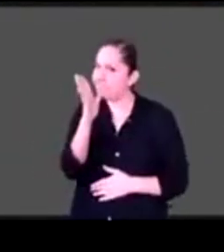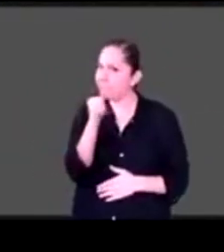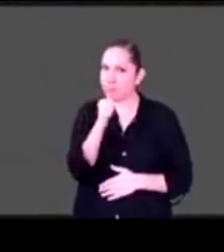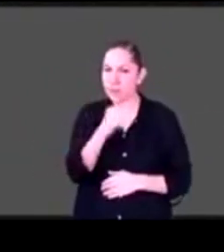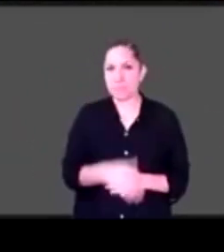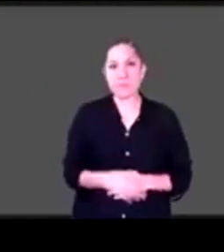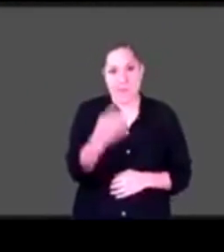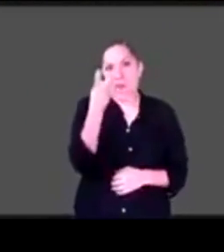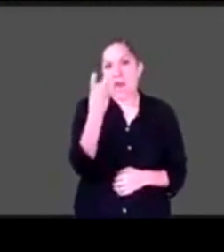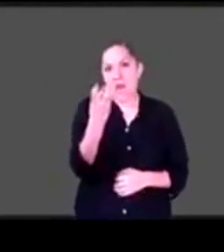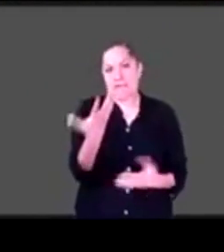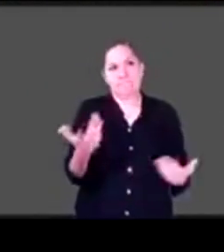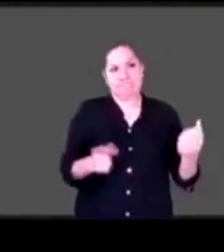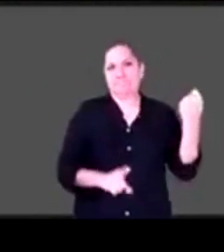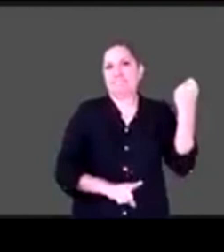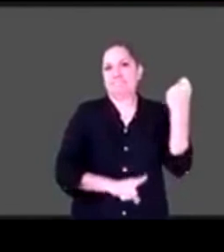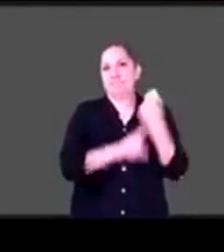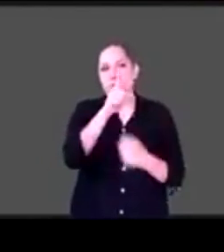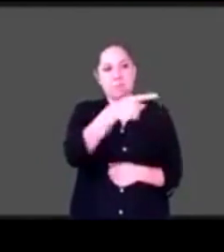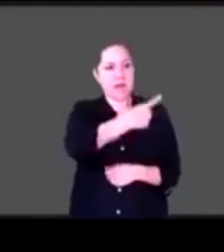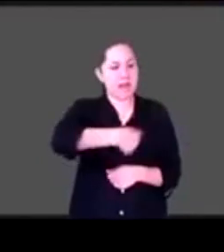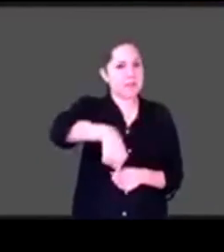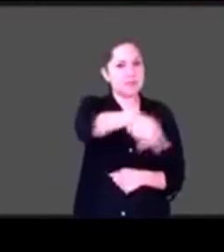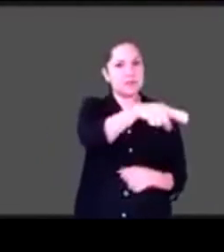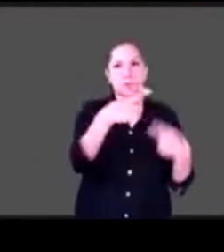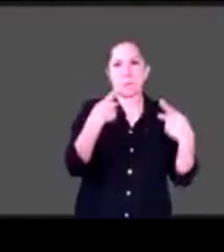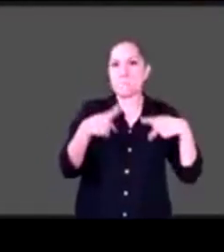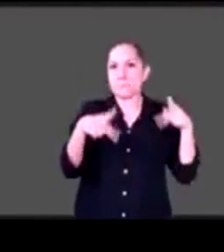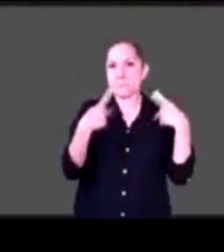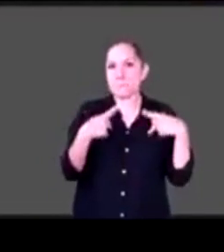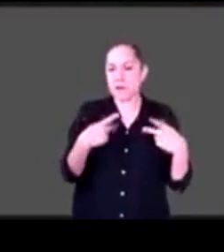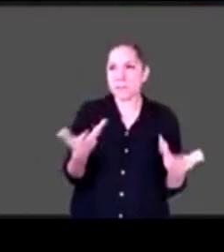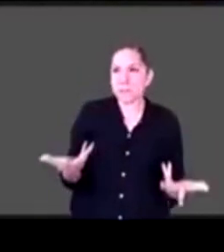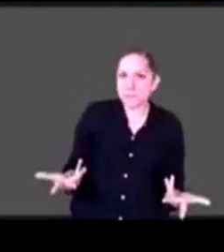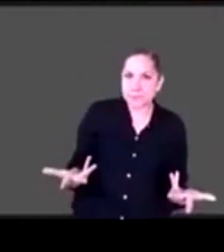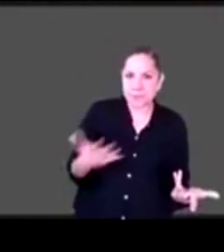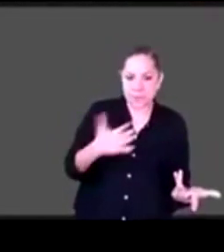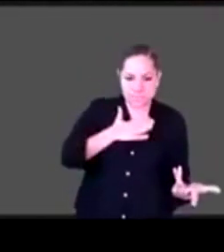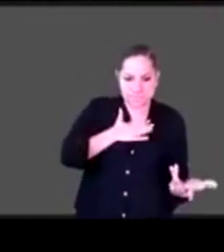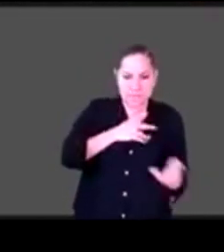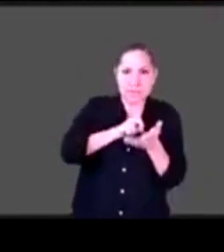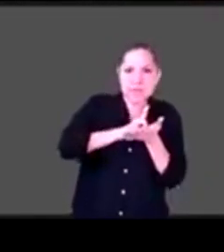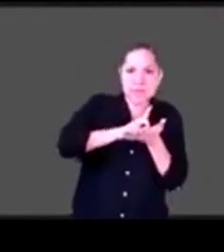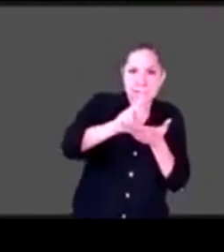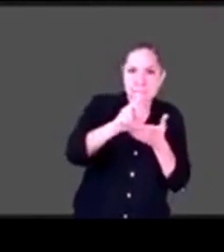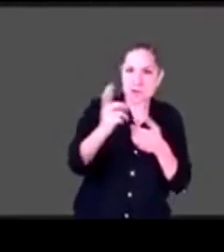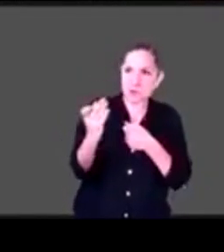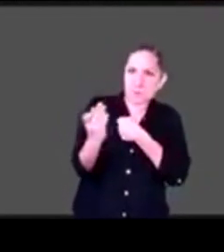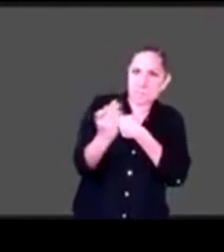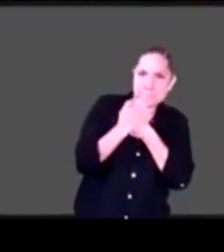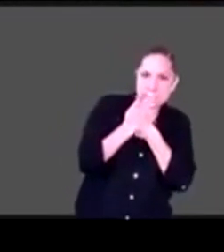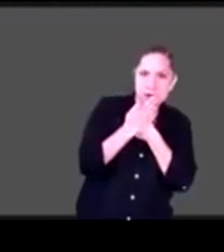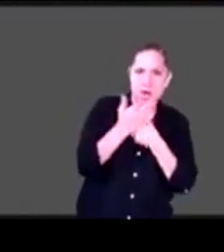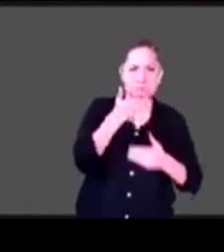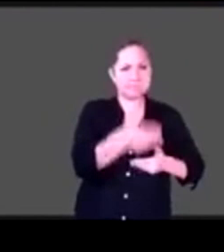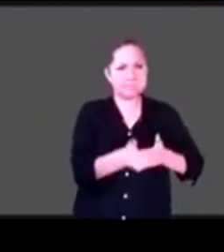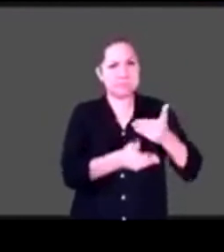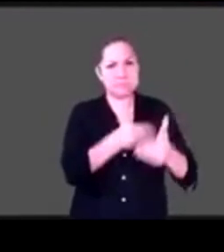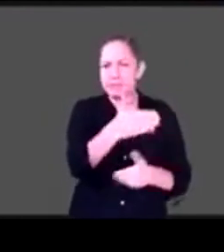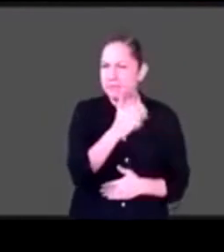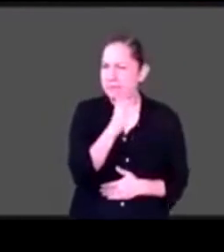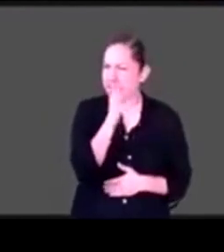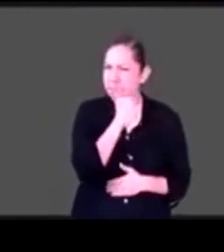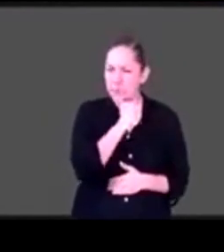total, pienso yo, de cada uno de los derechos humanos. Entonces, estos sí han sido temas